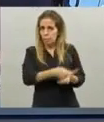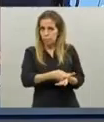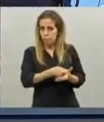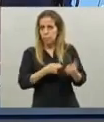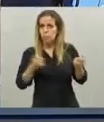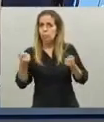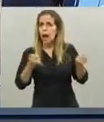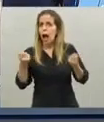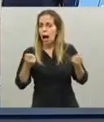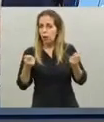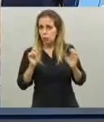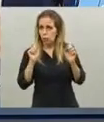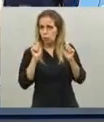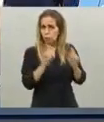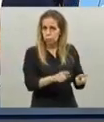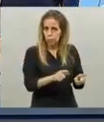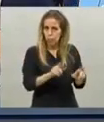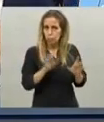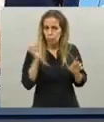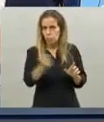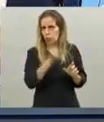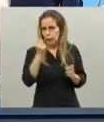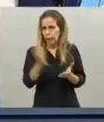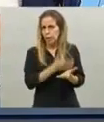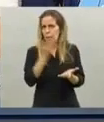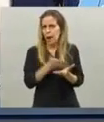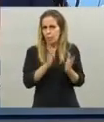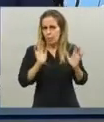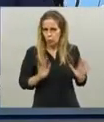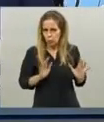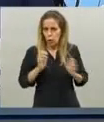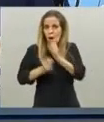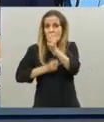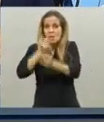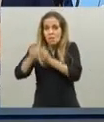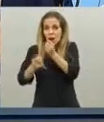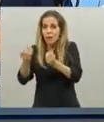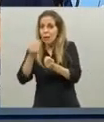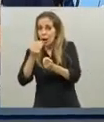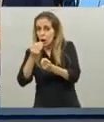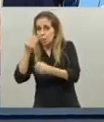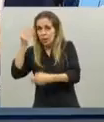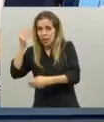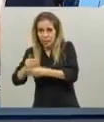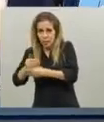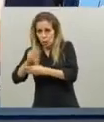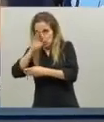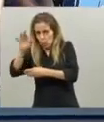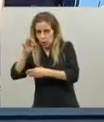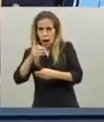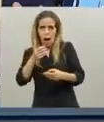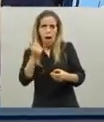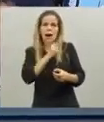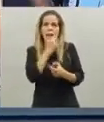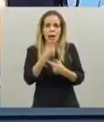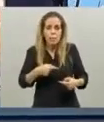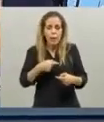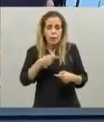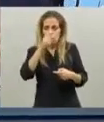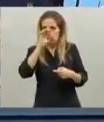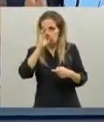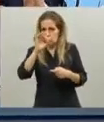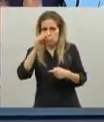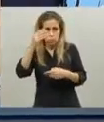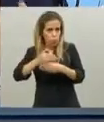% de la producción de la Argentina nunca cerraron las alimentarias nunca cerraron la de los medicamentos así que no es algo que inventamos